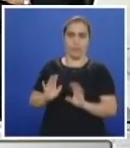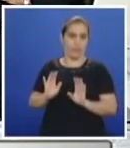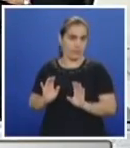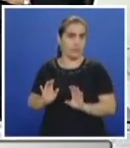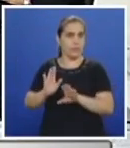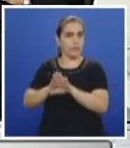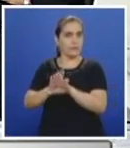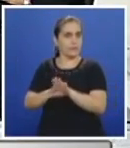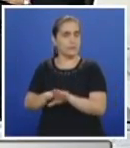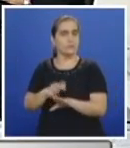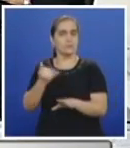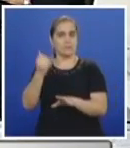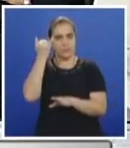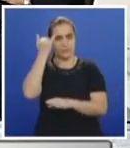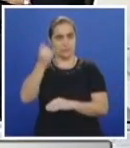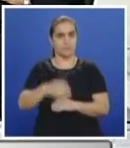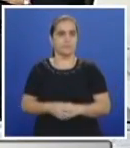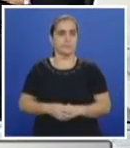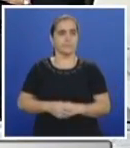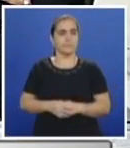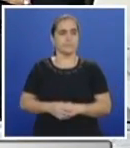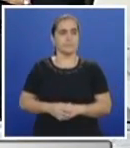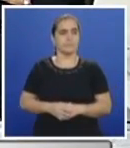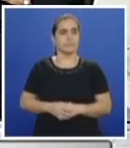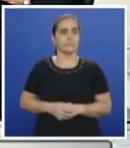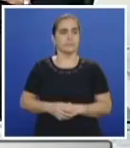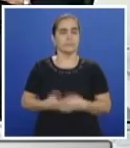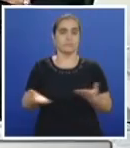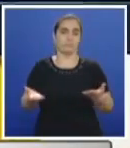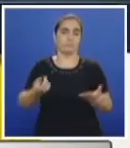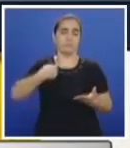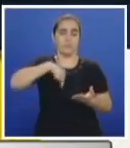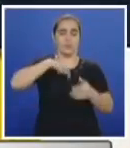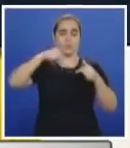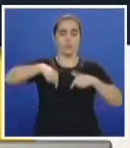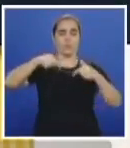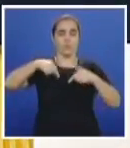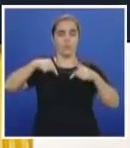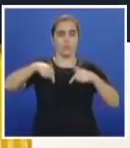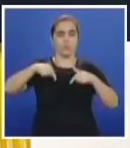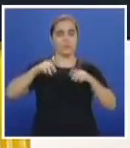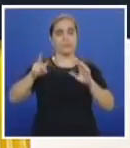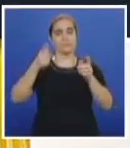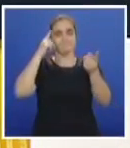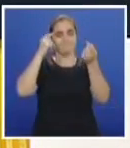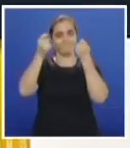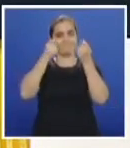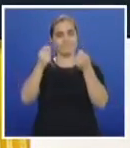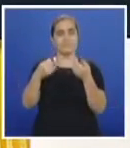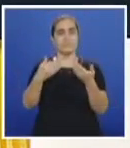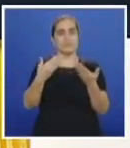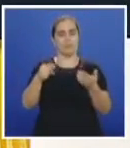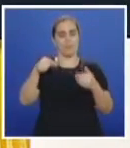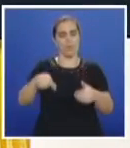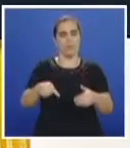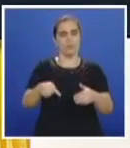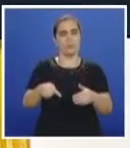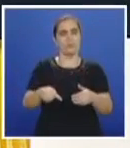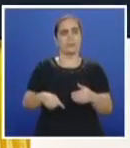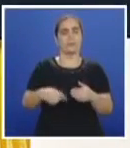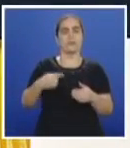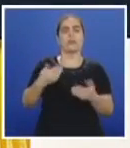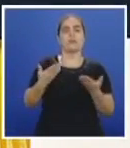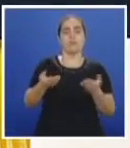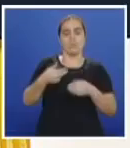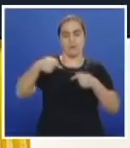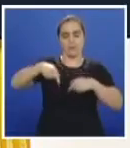nos cuenta el secretario. Qué bueno. Pues nosotros hoy estamos hablando de estrategias alternativas en pro o en busca